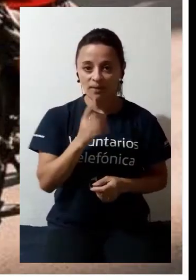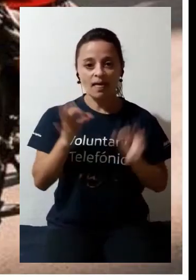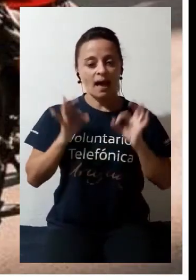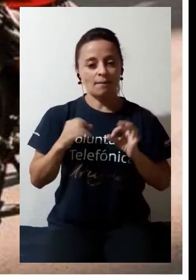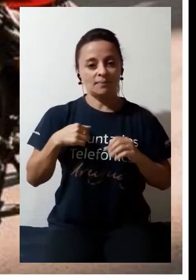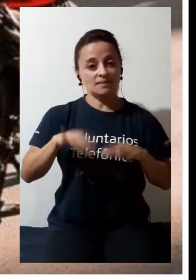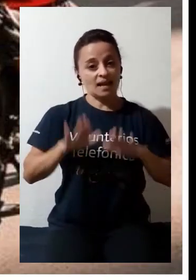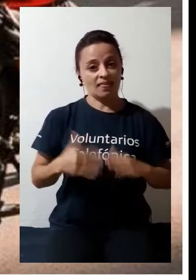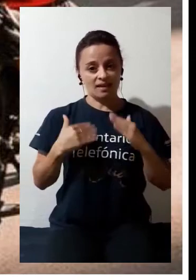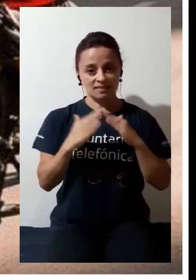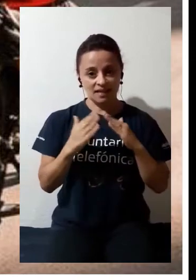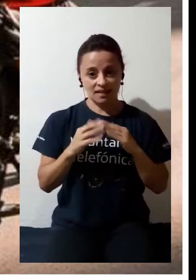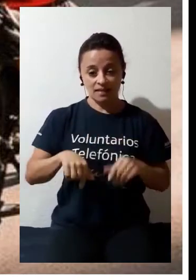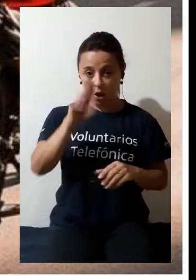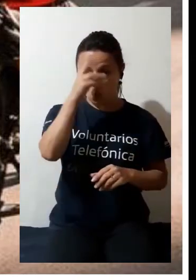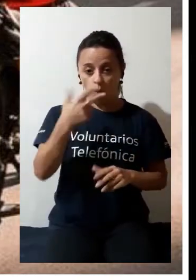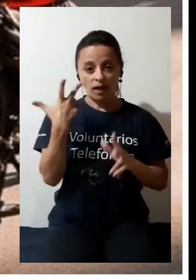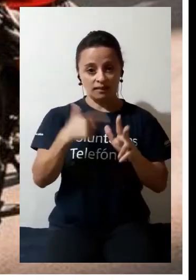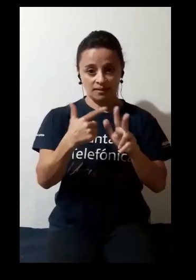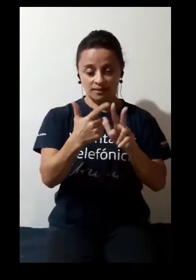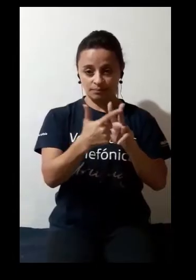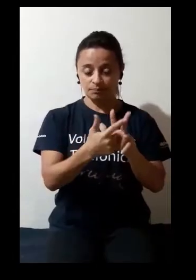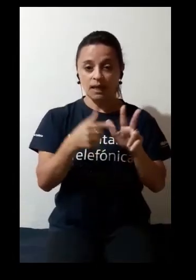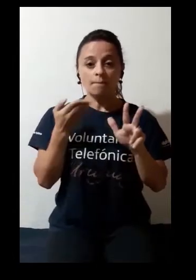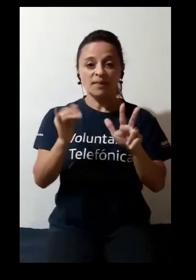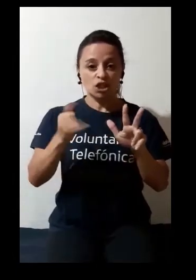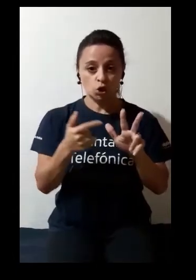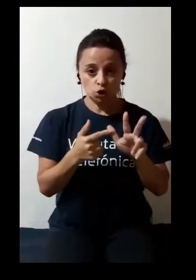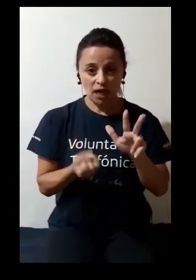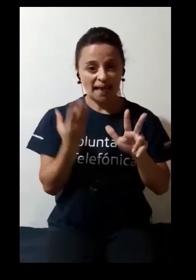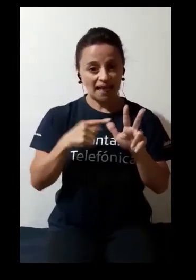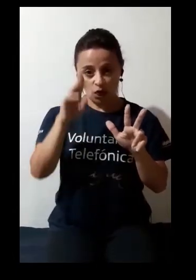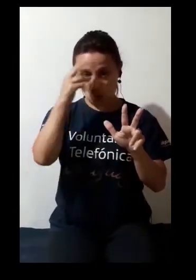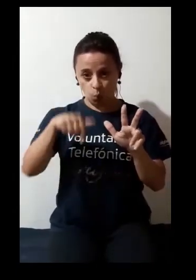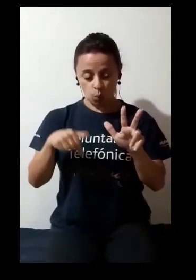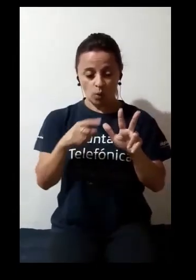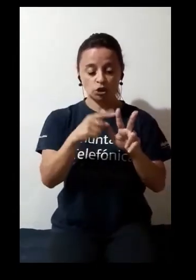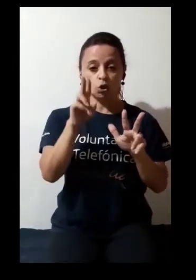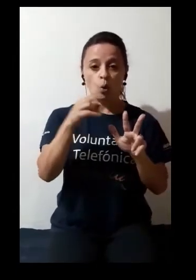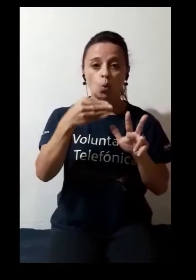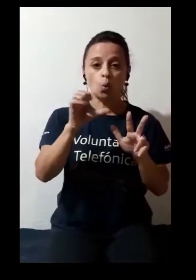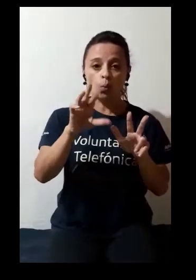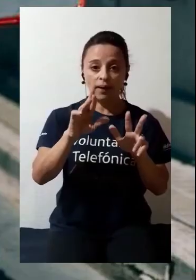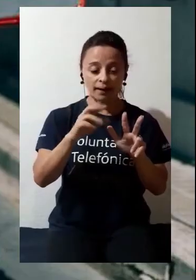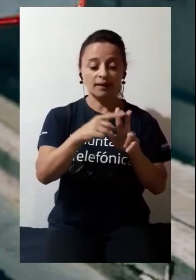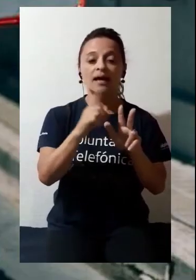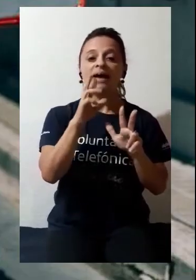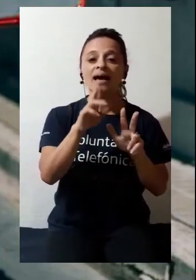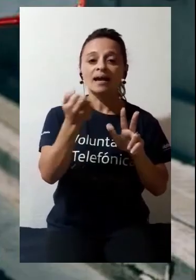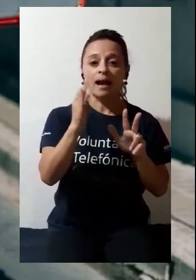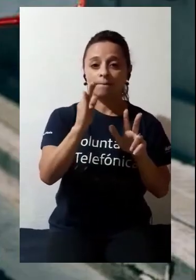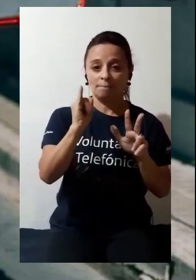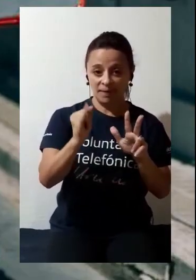funcionan tres. Pedido ya, que fue creado por uruguayos, Uber Eats y Rappi. En estas puedes hacer